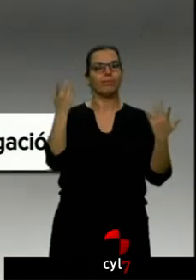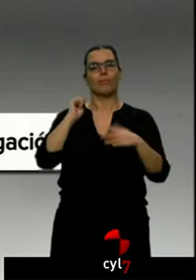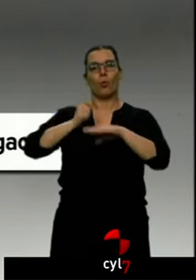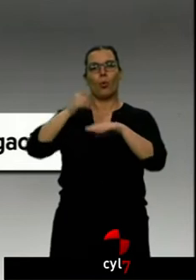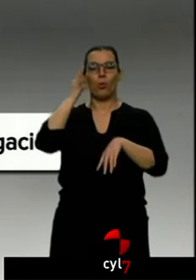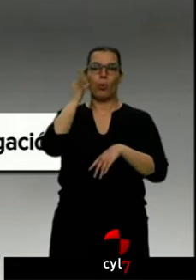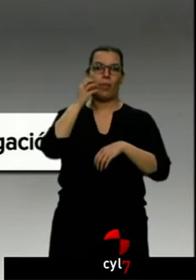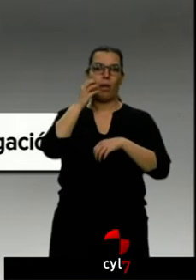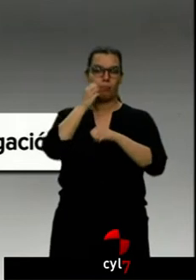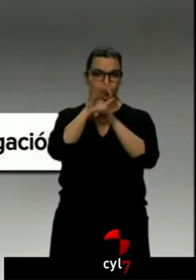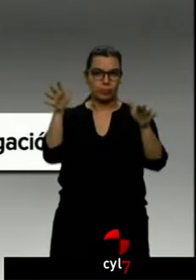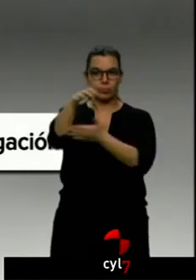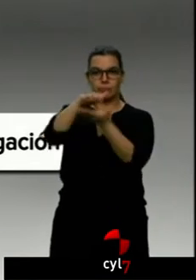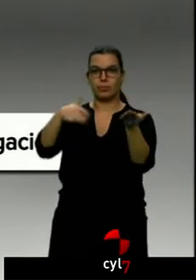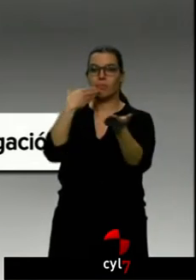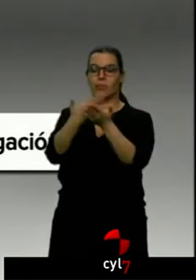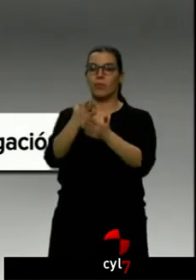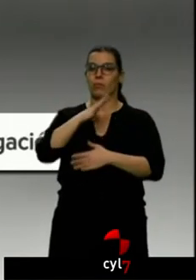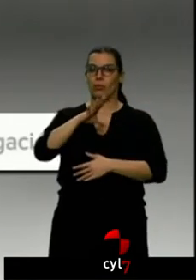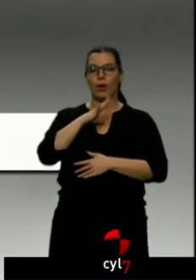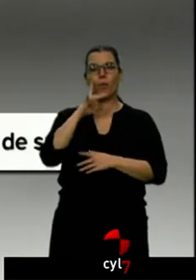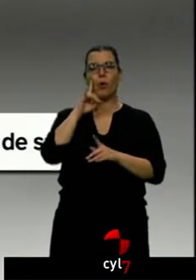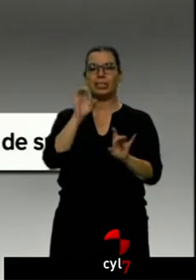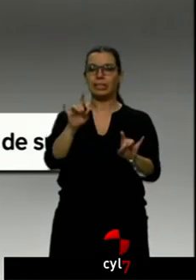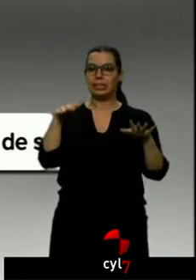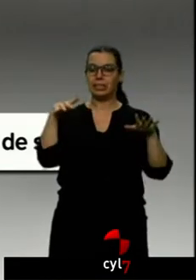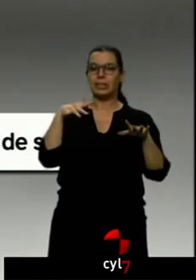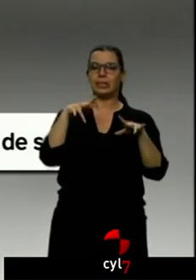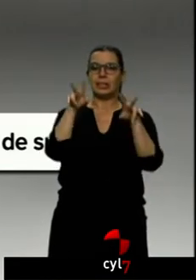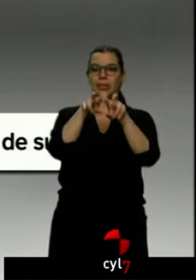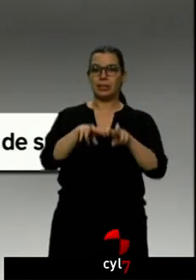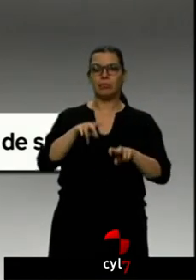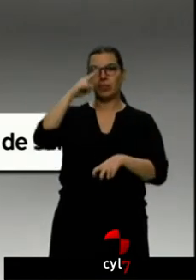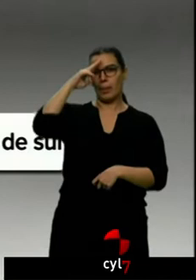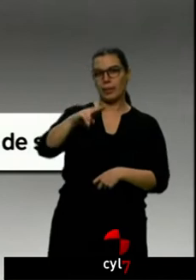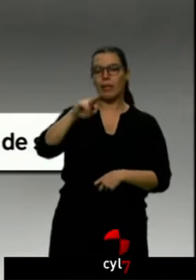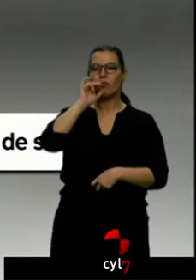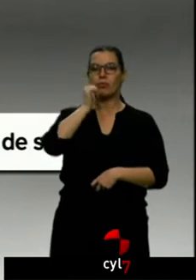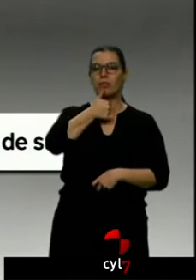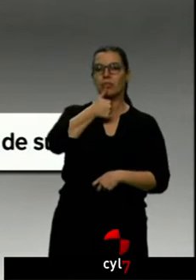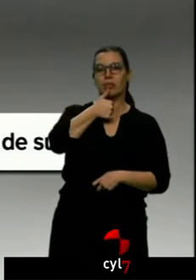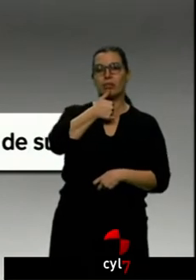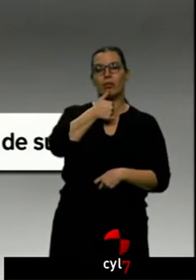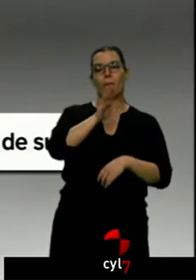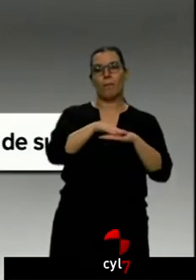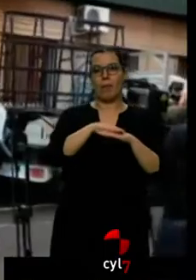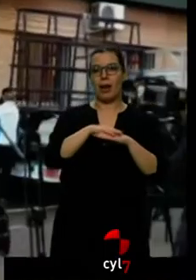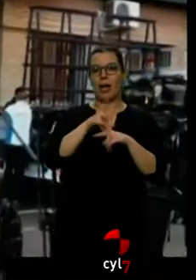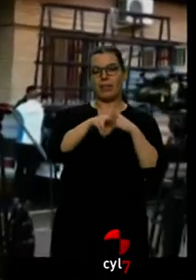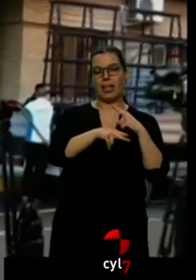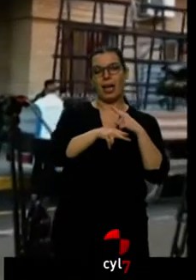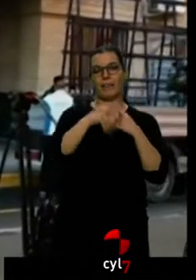Pide salvaguardar el buen fin de la investigación, respetando el secreto de sumario y no comprometer así el proceso judicial.